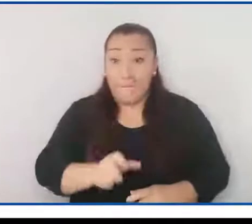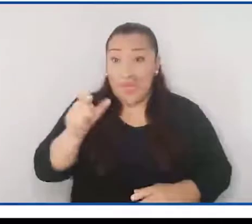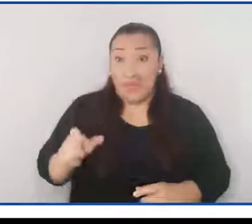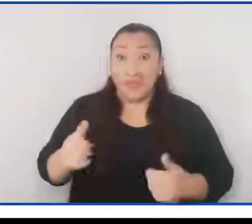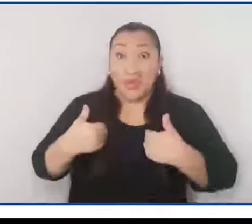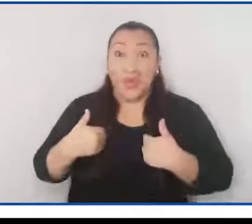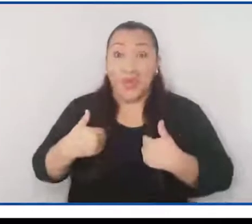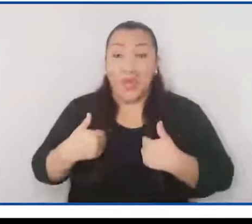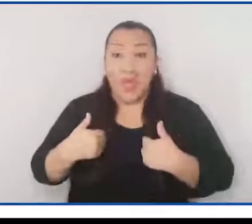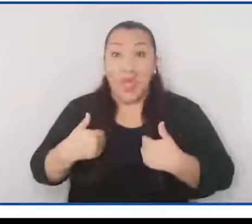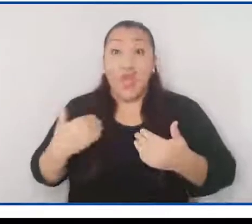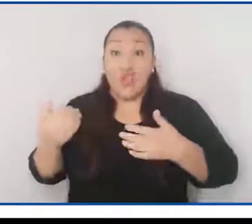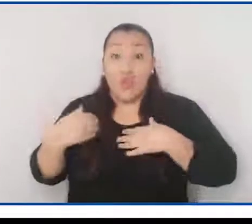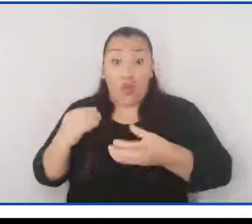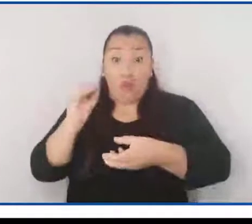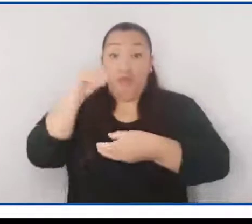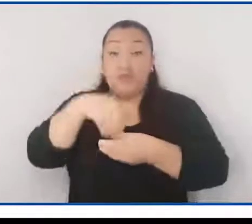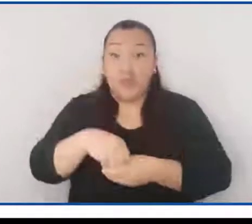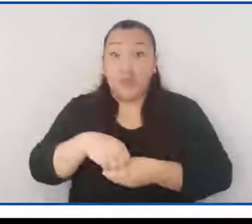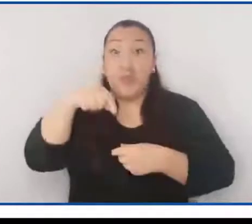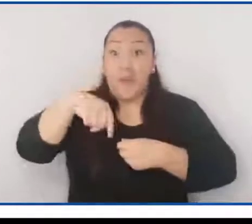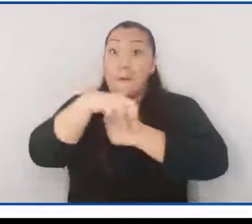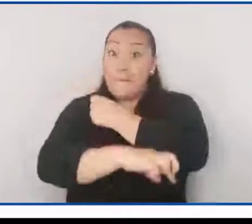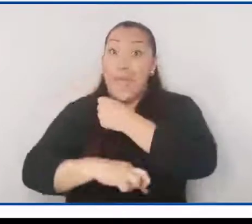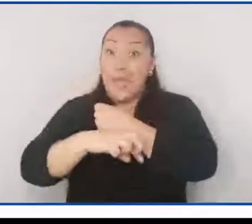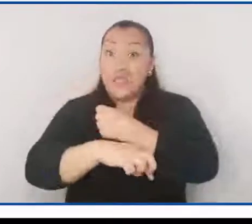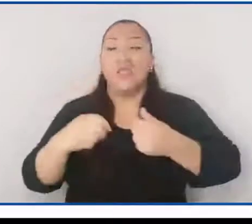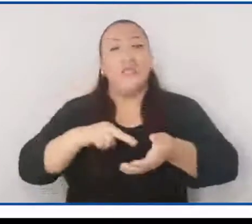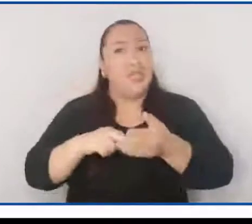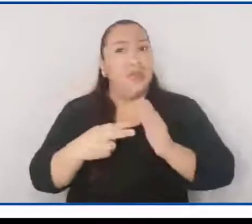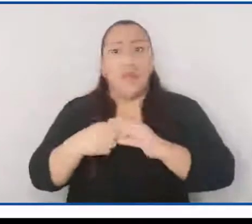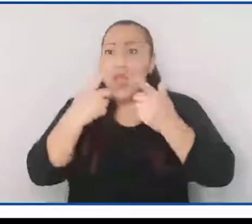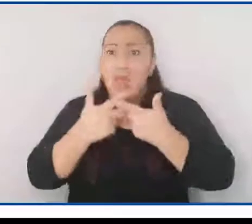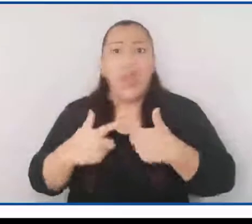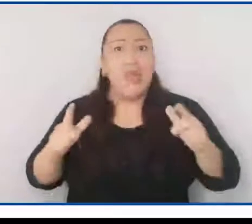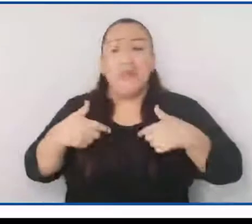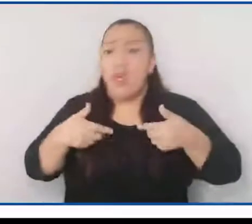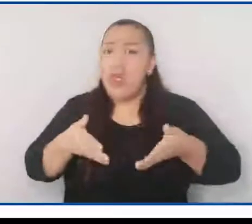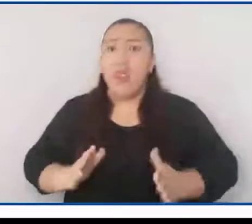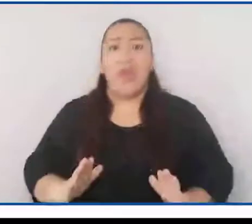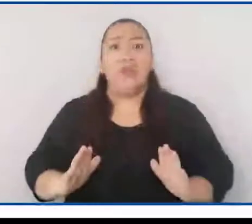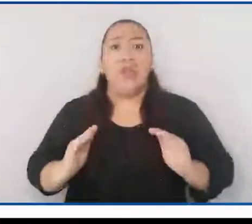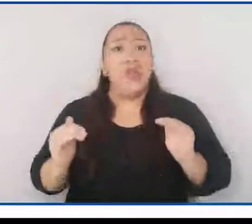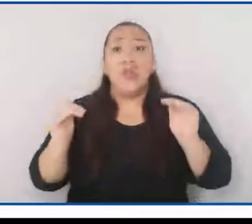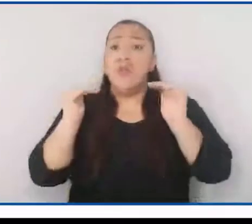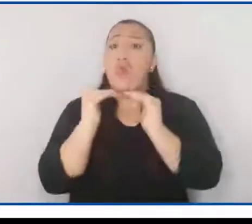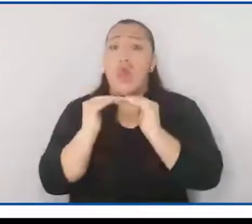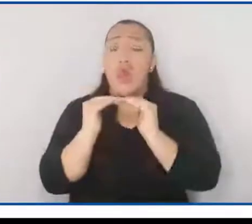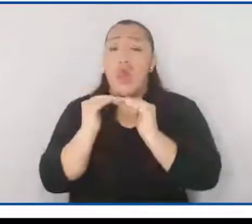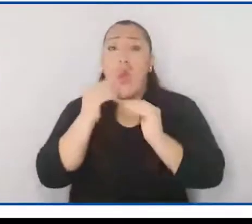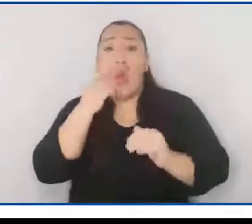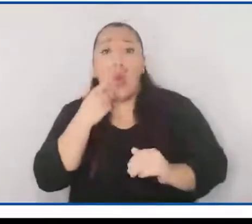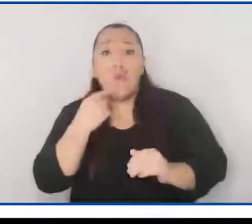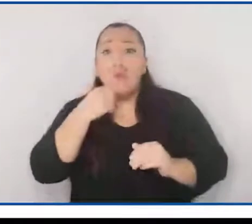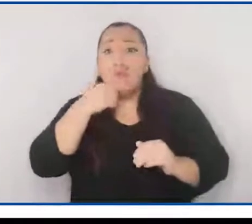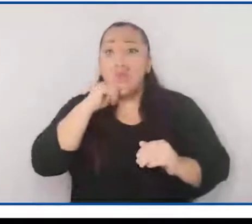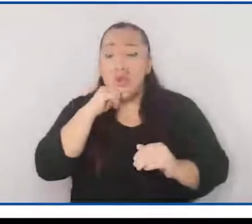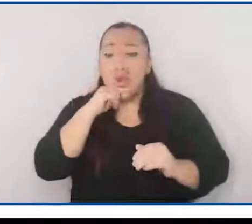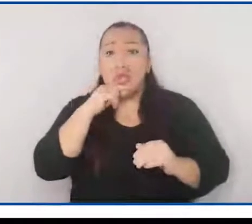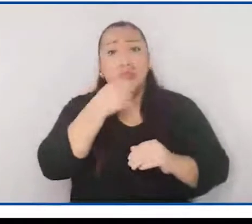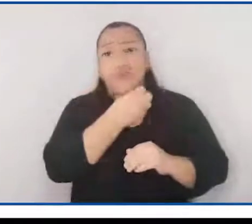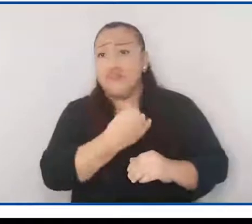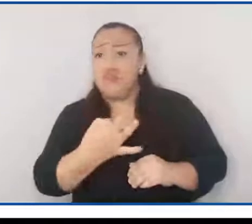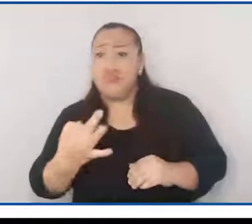toda persona, en tanto sea miembro de un Estado, es libre por nacimiento e igual que